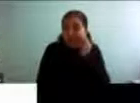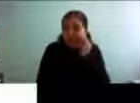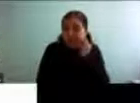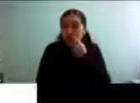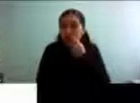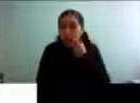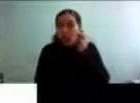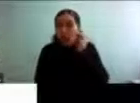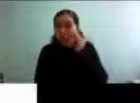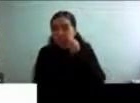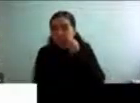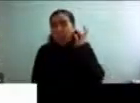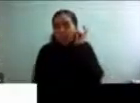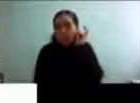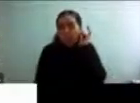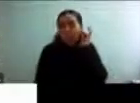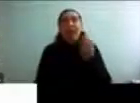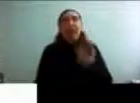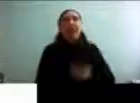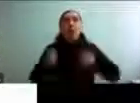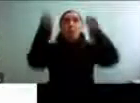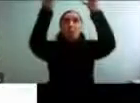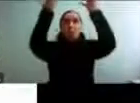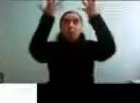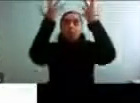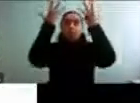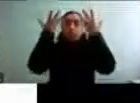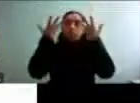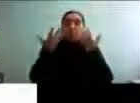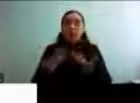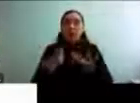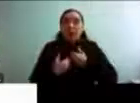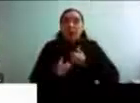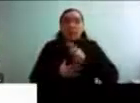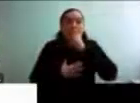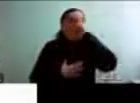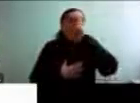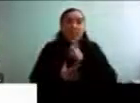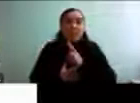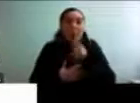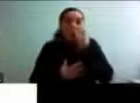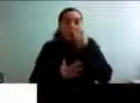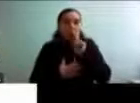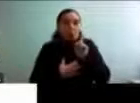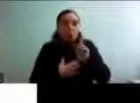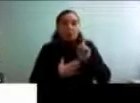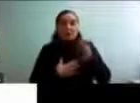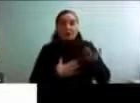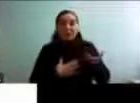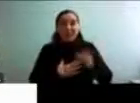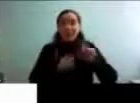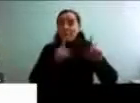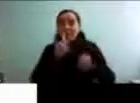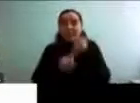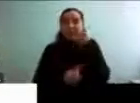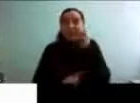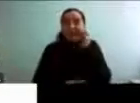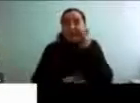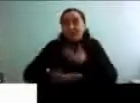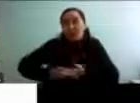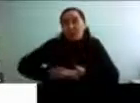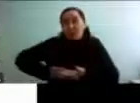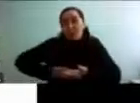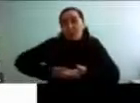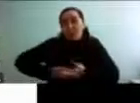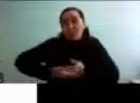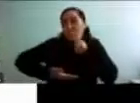Se te cae del cielo un rol que es absolutamente desconocido cuando se trata del primer nieto o de la primera